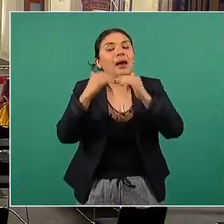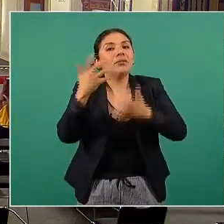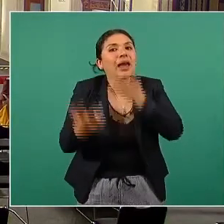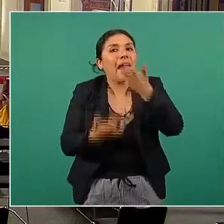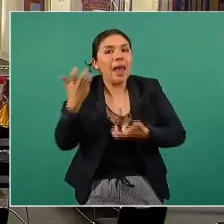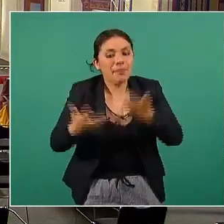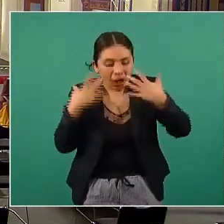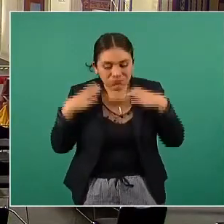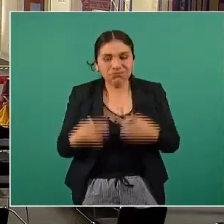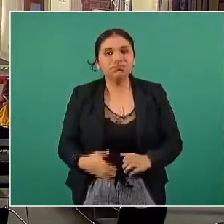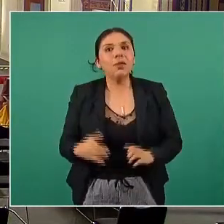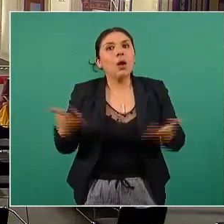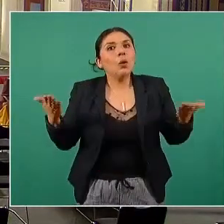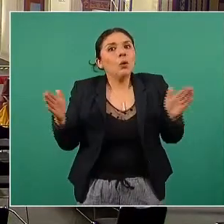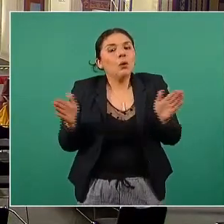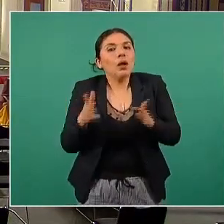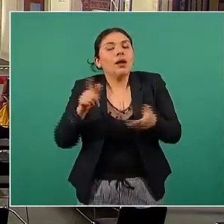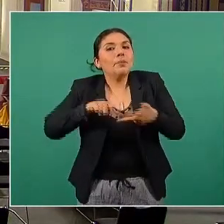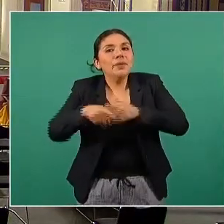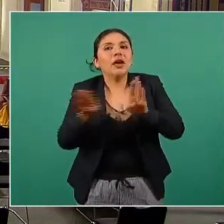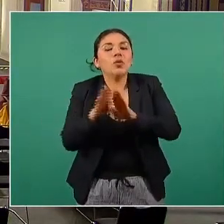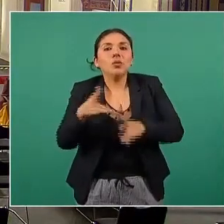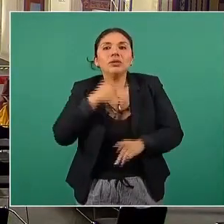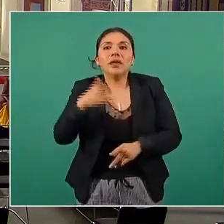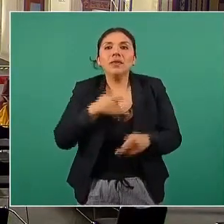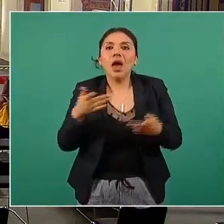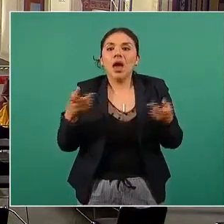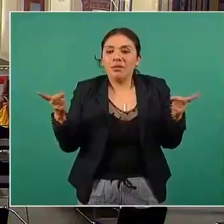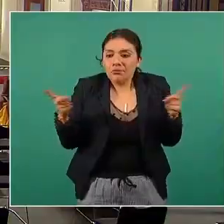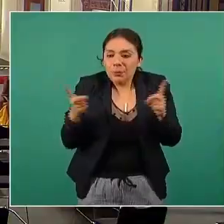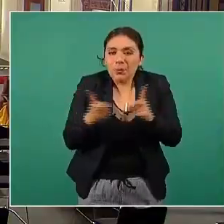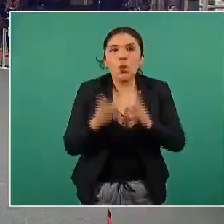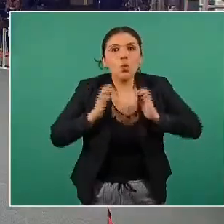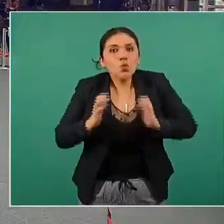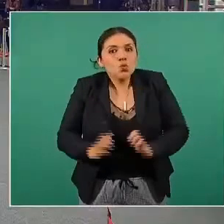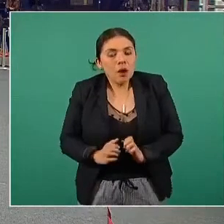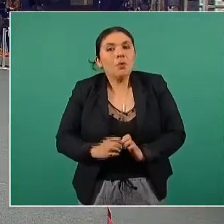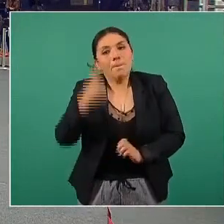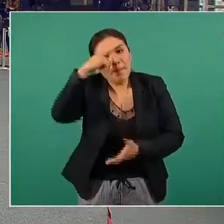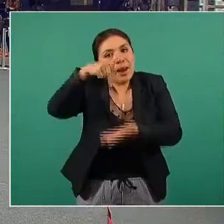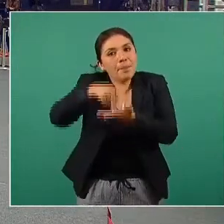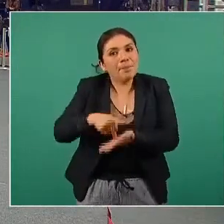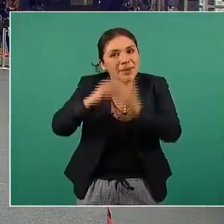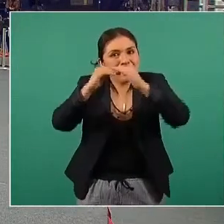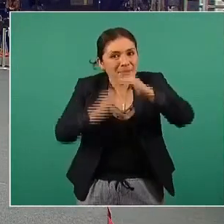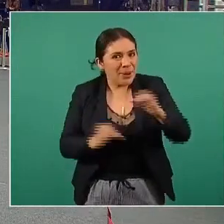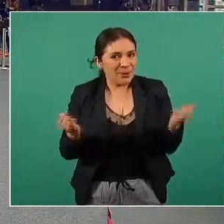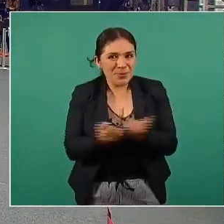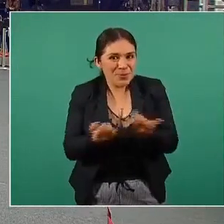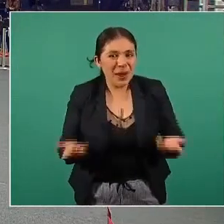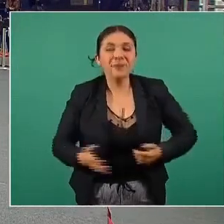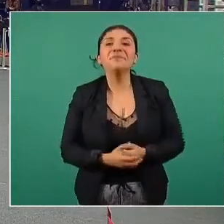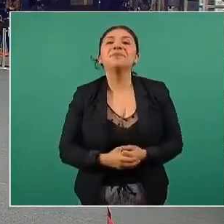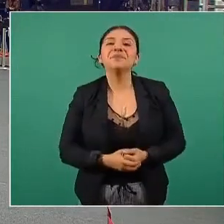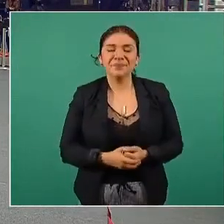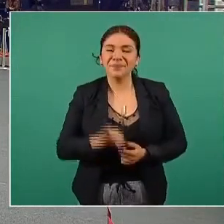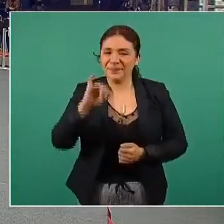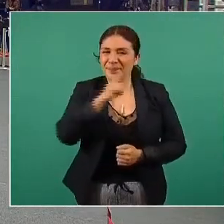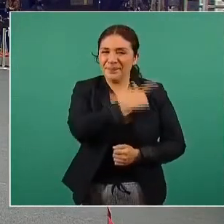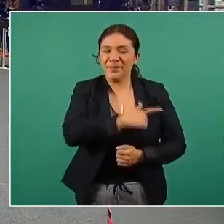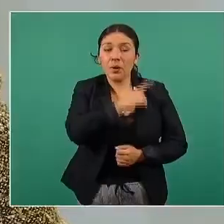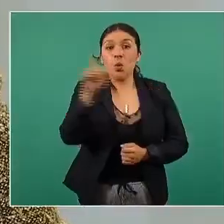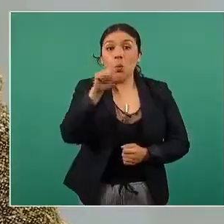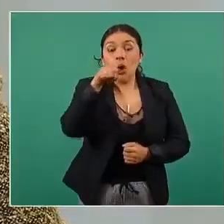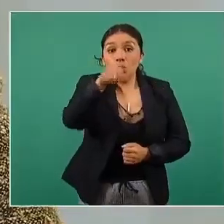evidentemente la quema de calorías se representa en la baja de peso gracias Sí, claro que sí con mucho gusto bueno al momento de realizar